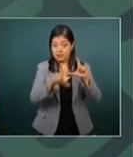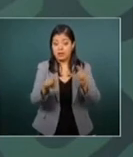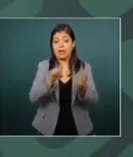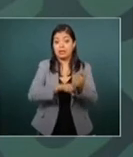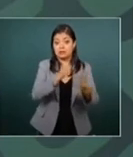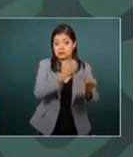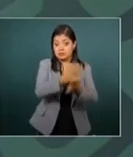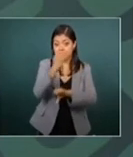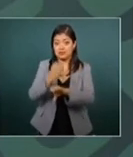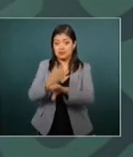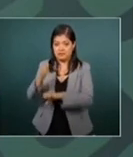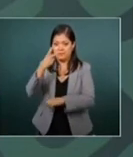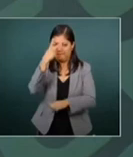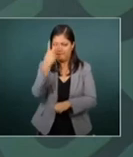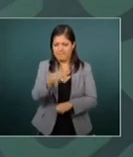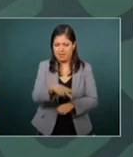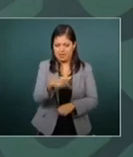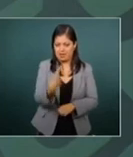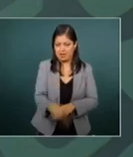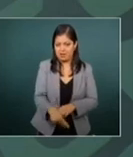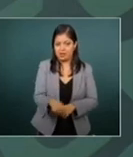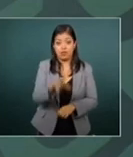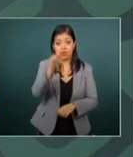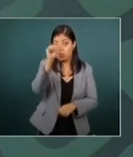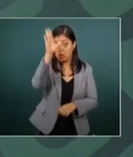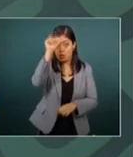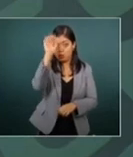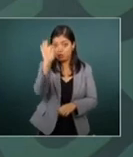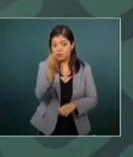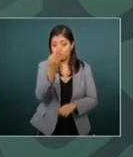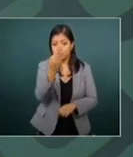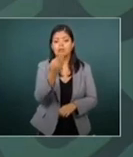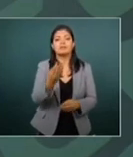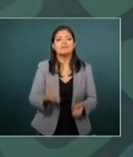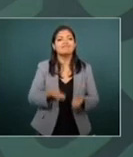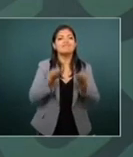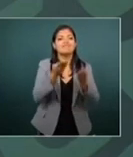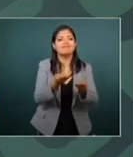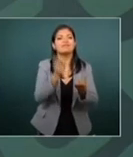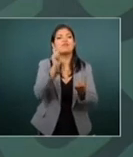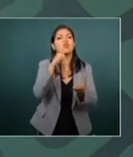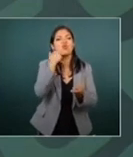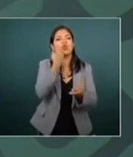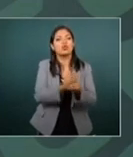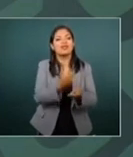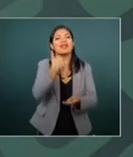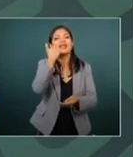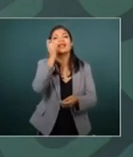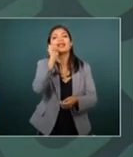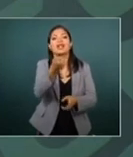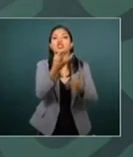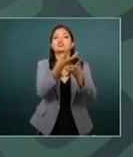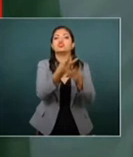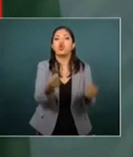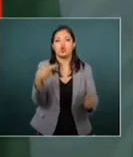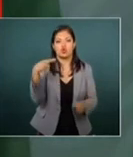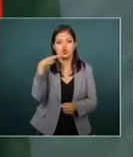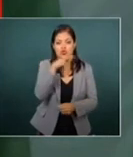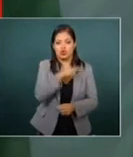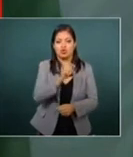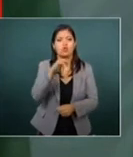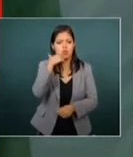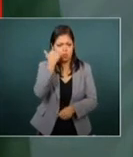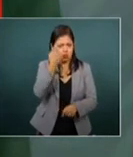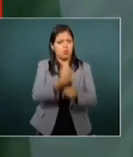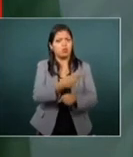estados que formamos este país no estemos de acuerdo con la federación se han puesto sobre la mesa con voluntad para encontrar una salida. Voluntad de